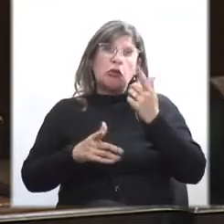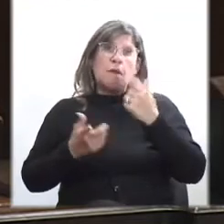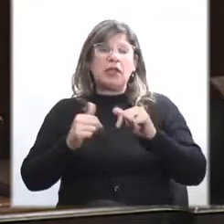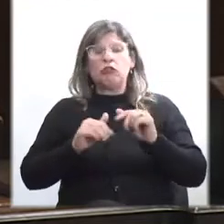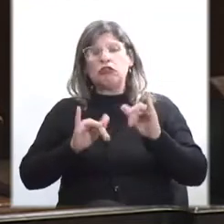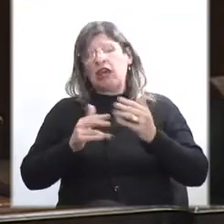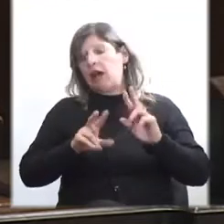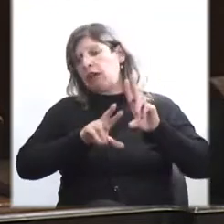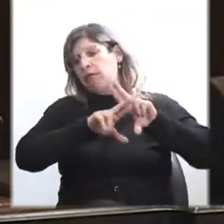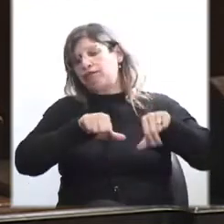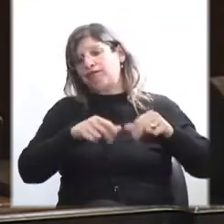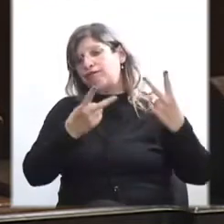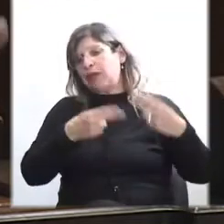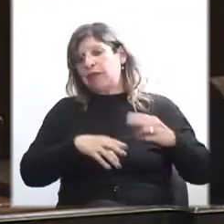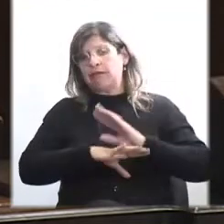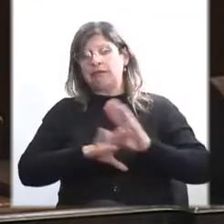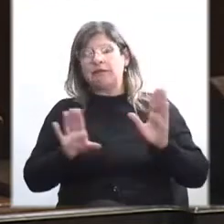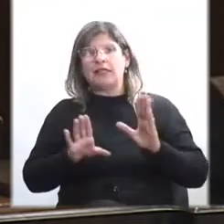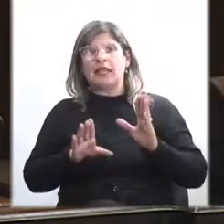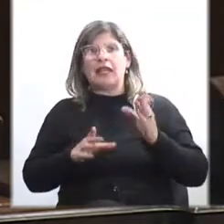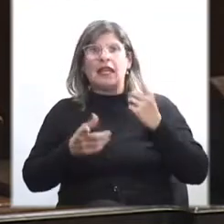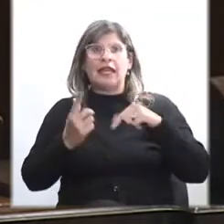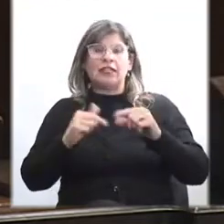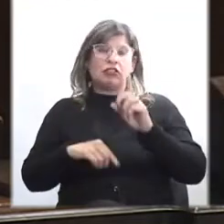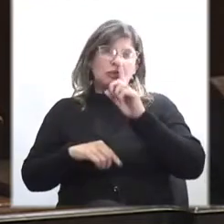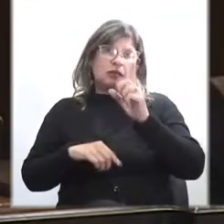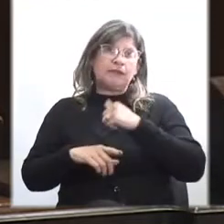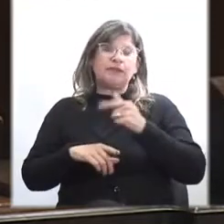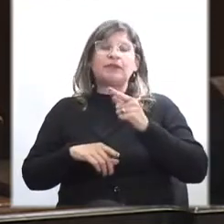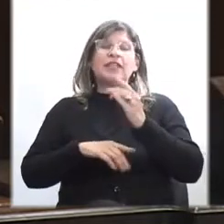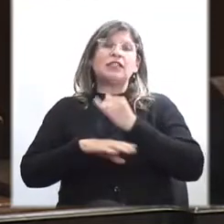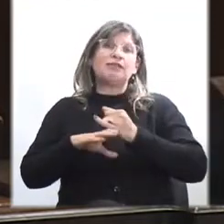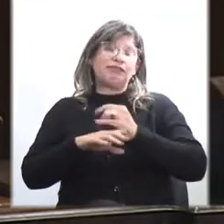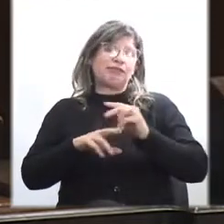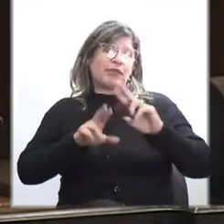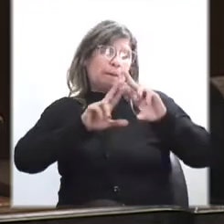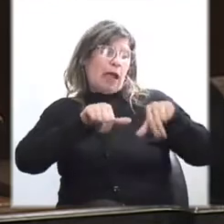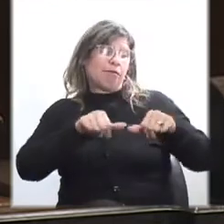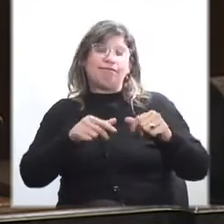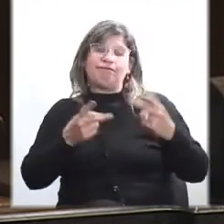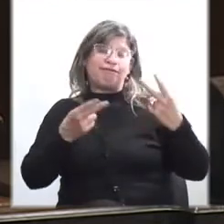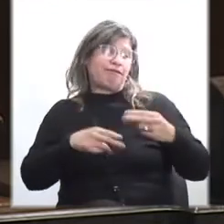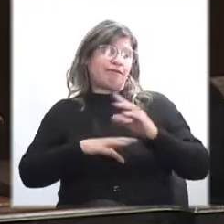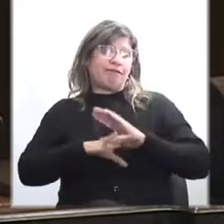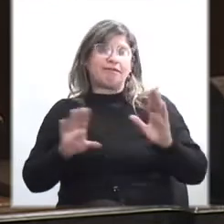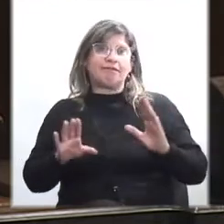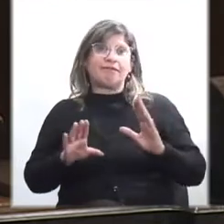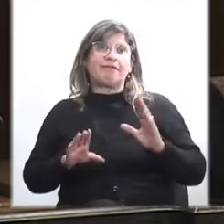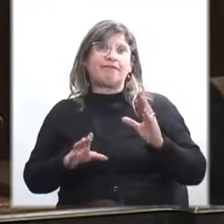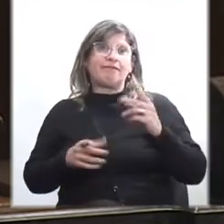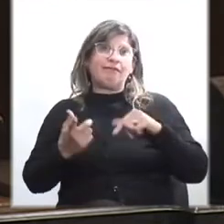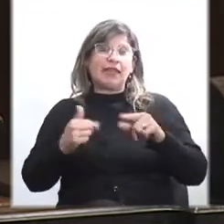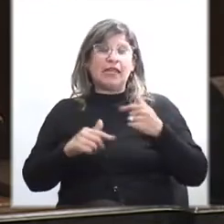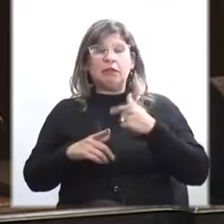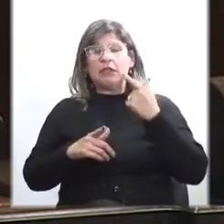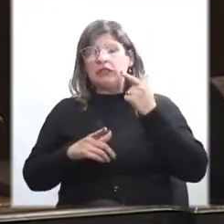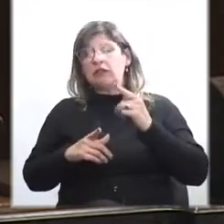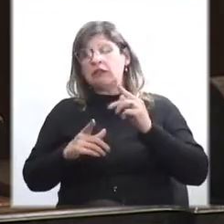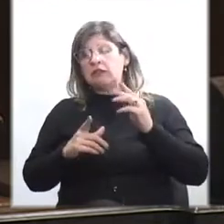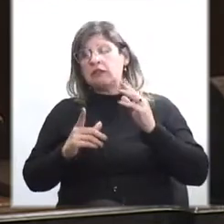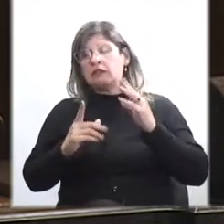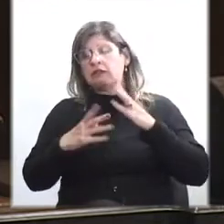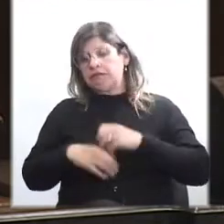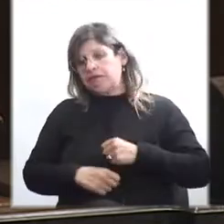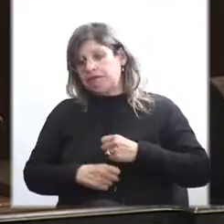perescribieron. Así que rápidamente le sale el Instituto de la Perescripción y si bien hay cierta desazón por ese instituto,